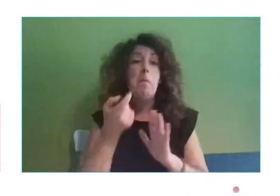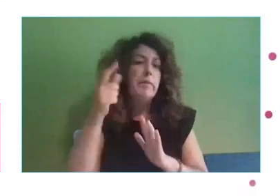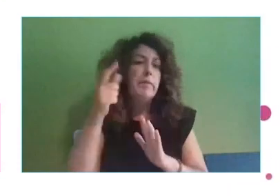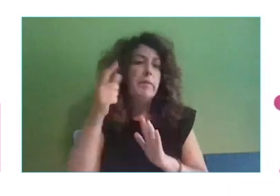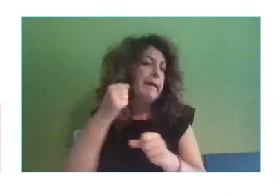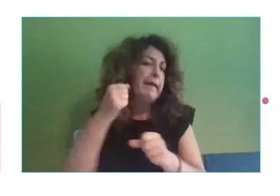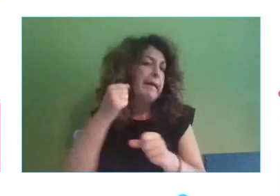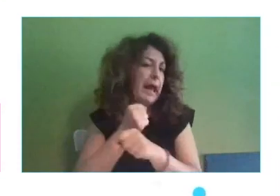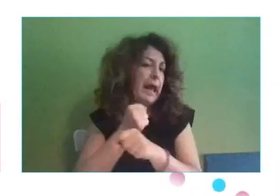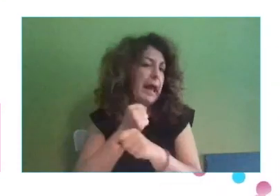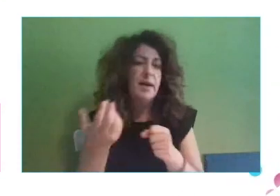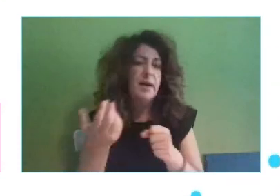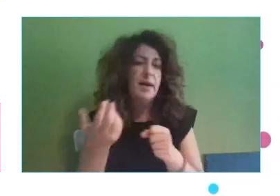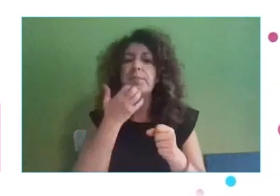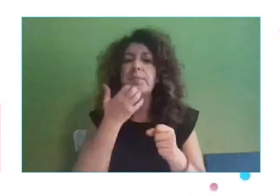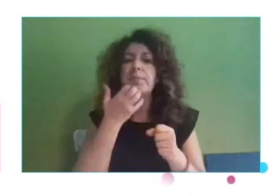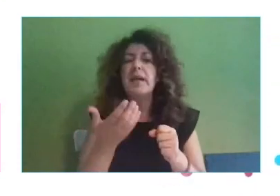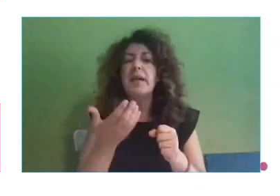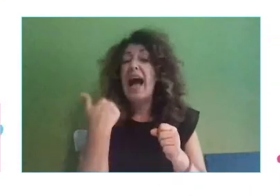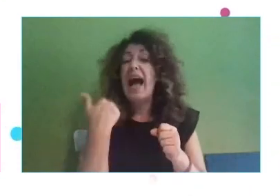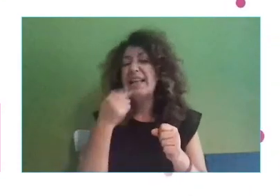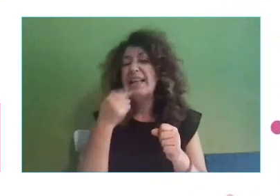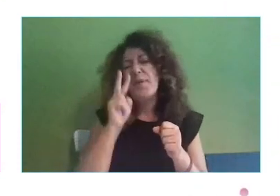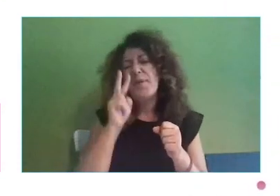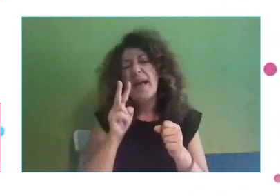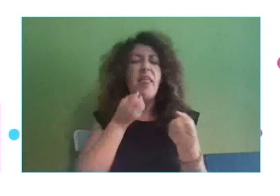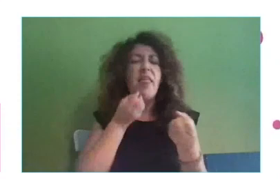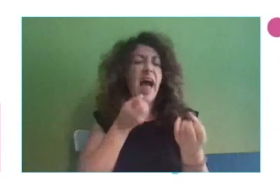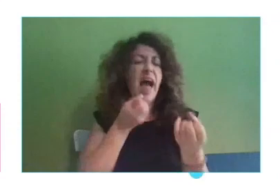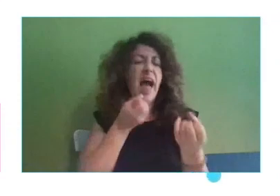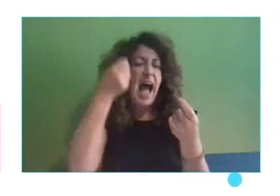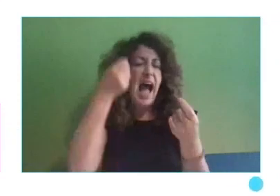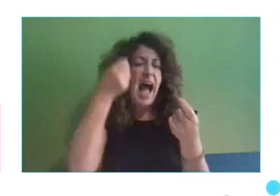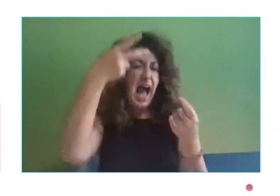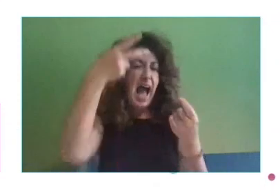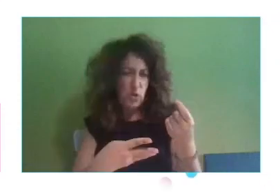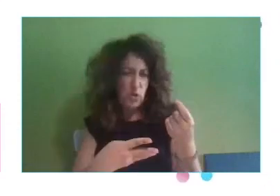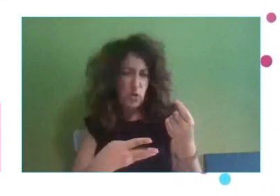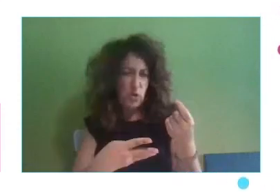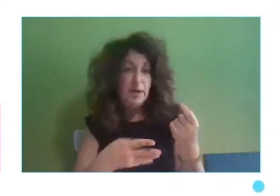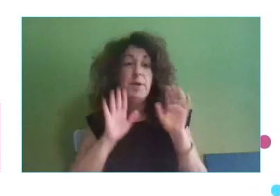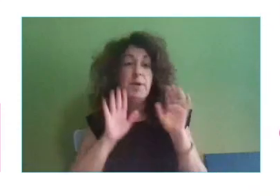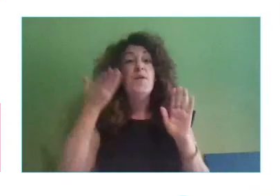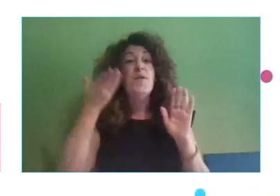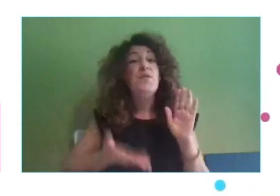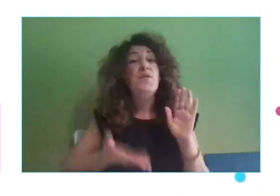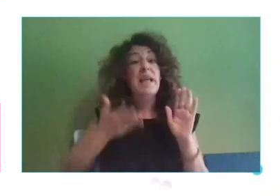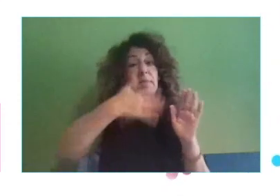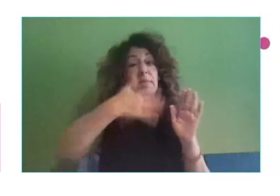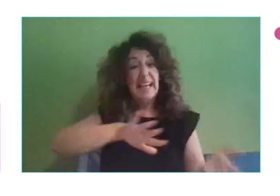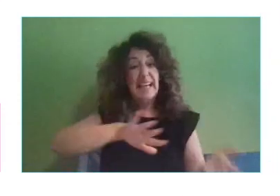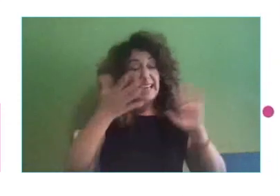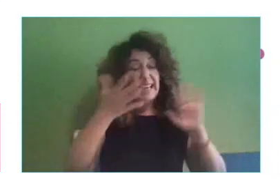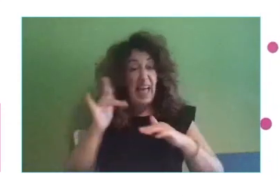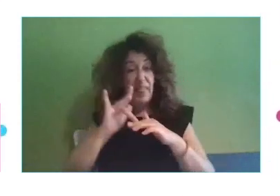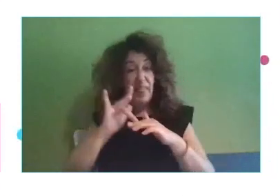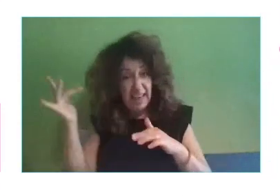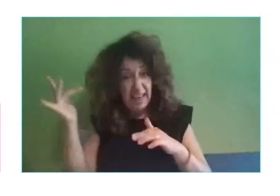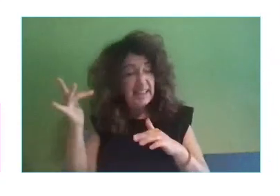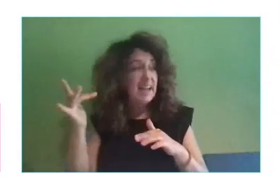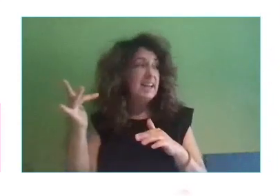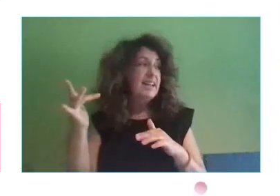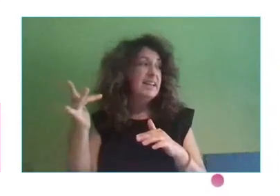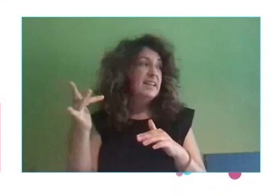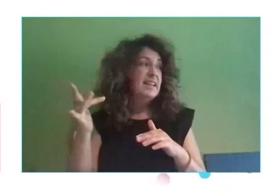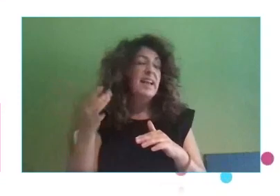veíamos algunos datos, pero es fundamental que para que esa digitalización se lleve a cabo pues haya también la